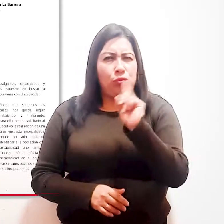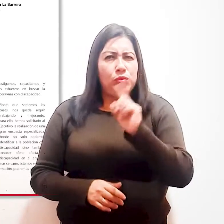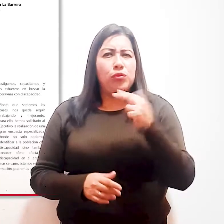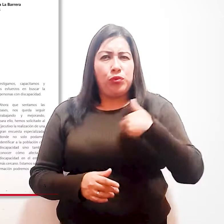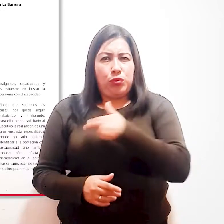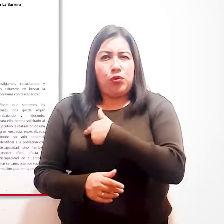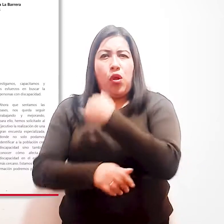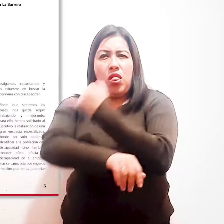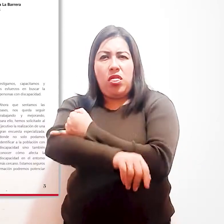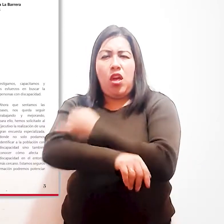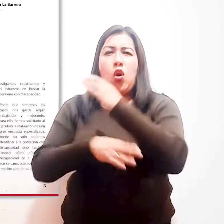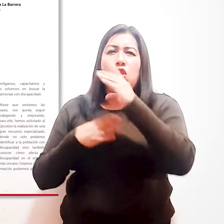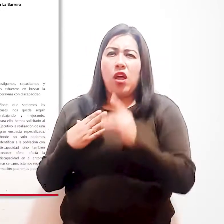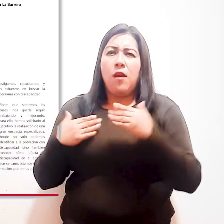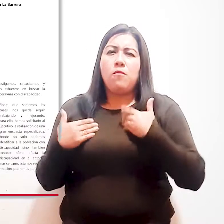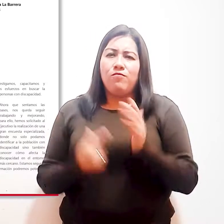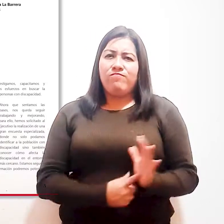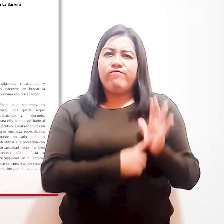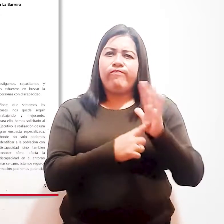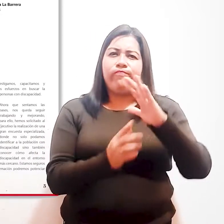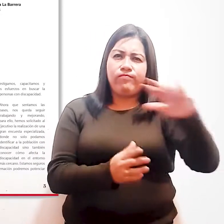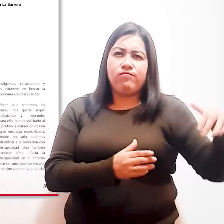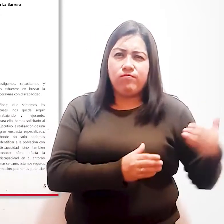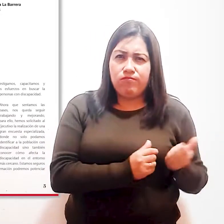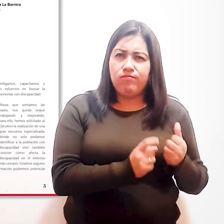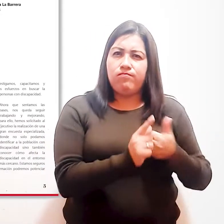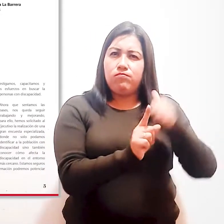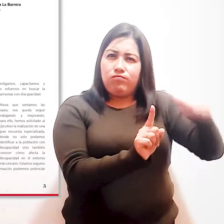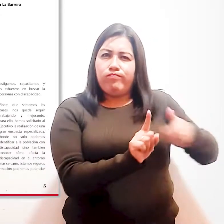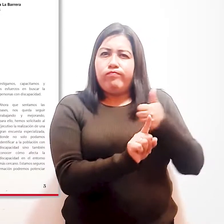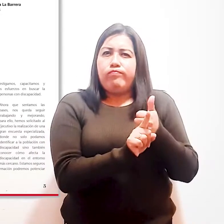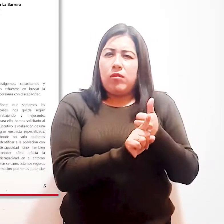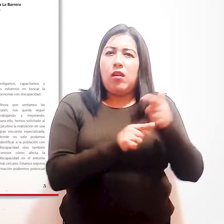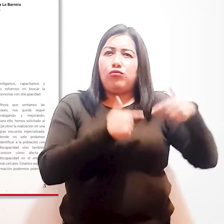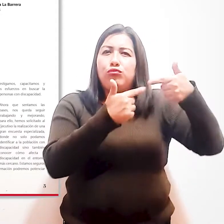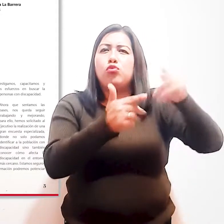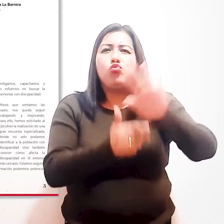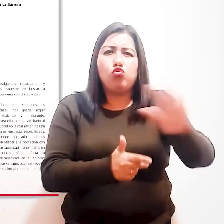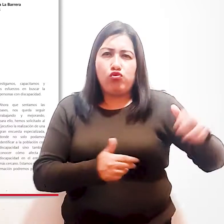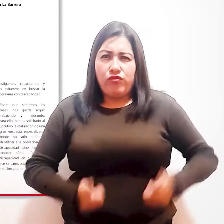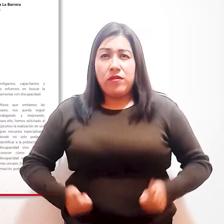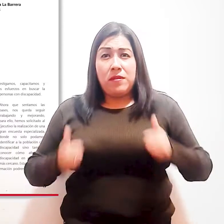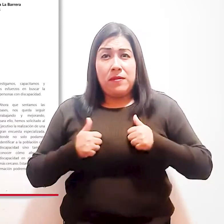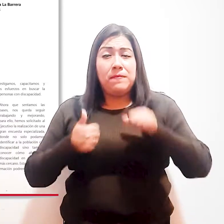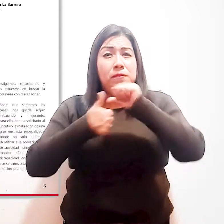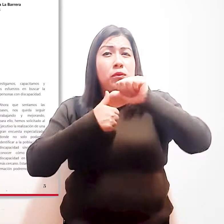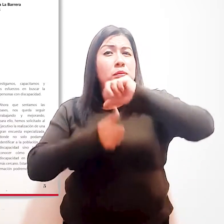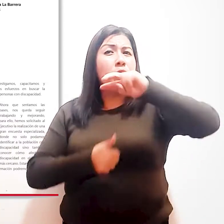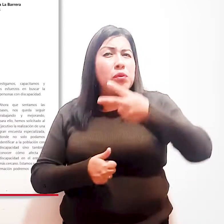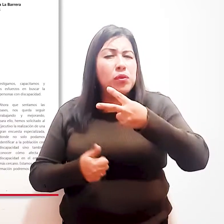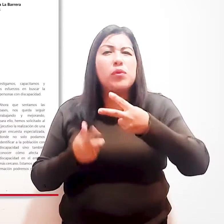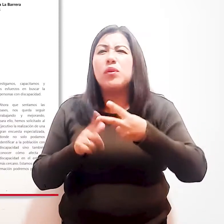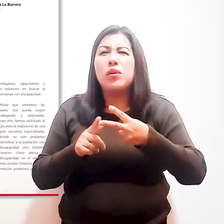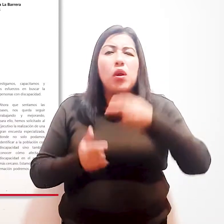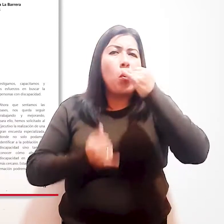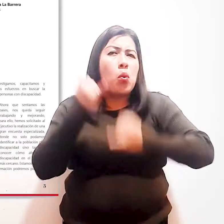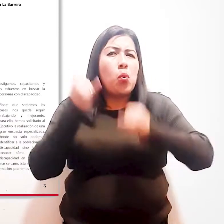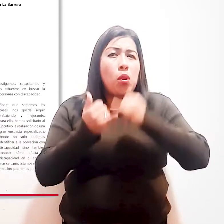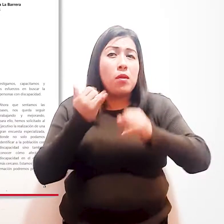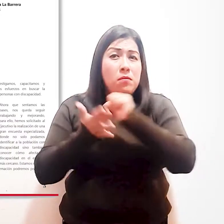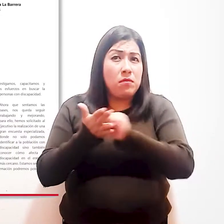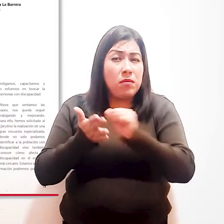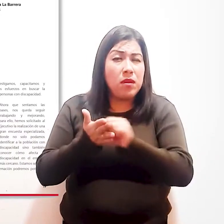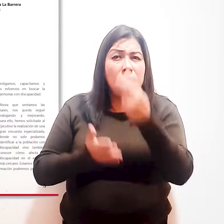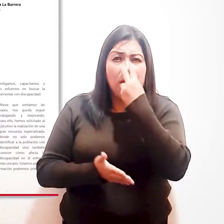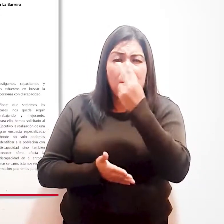que los represente y acompañe en todos los ámbitos de la vida. Cita 2. Durante estos 12 meses, nuestros esfuerzos han